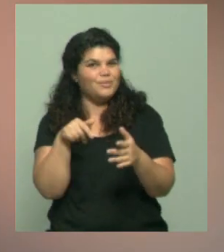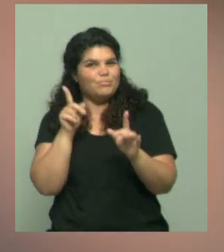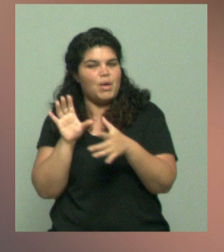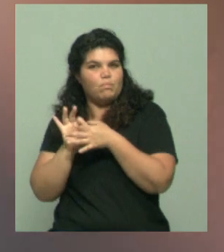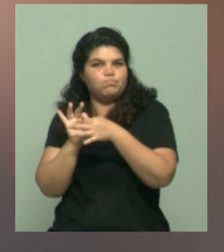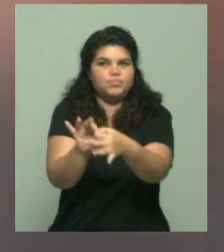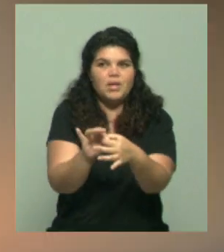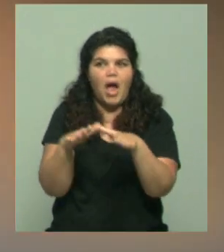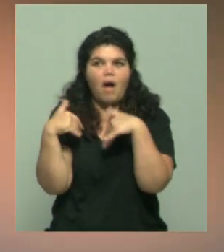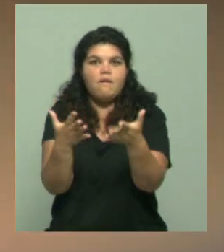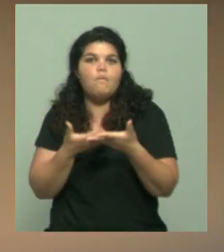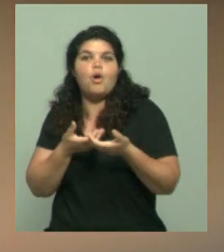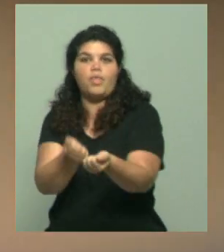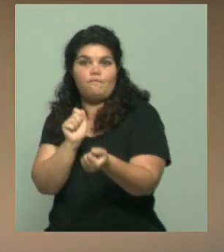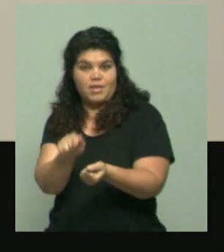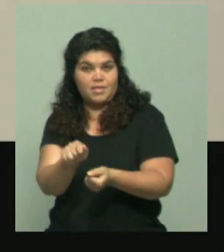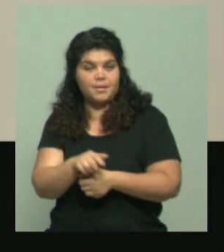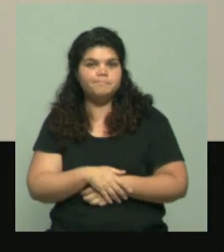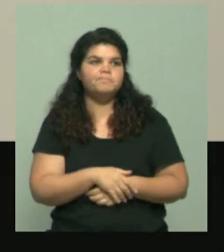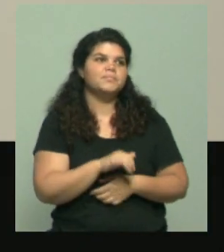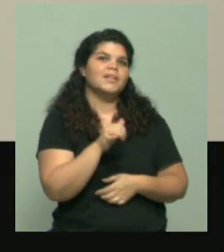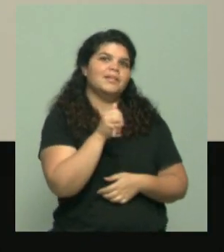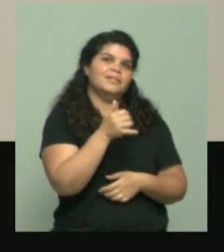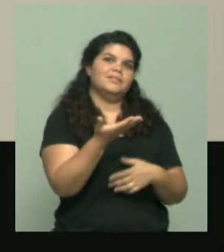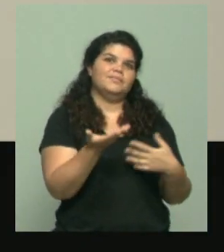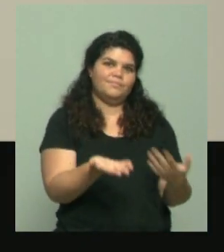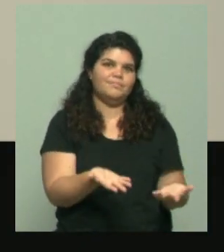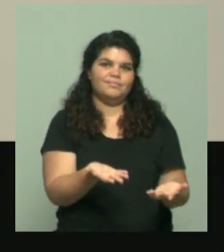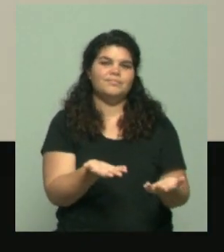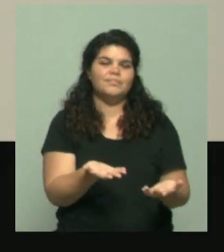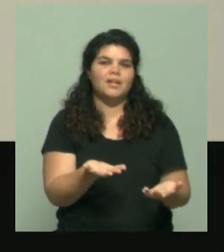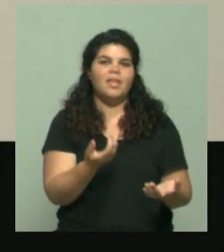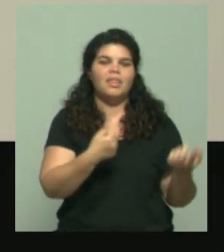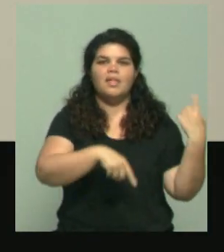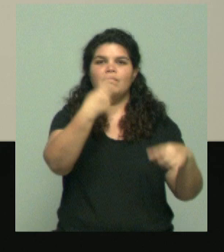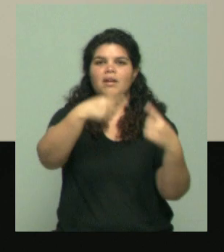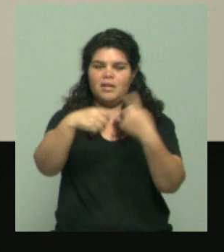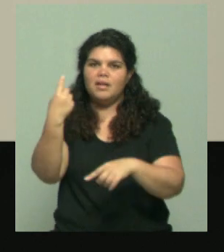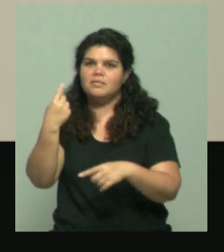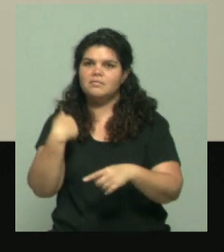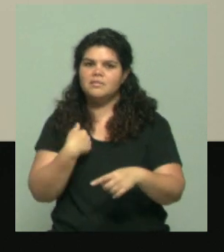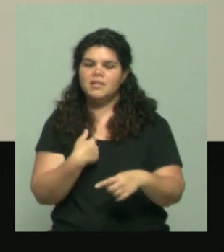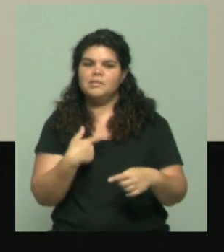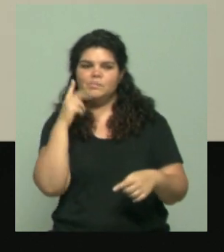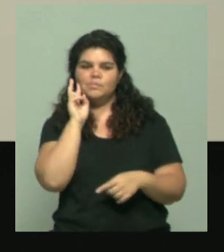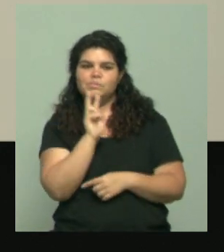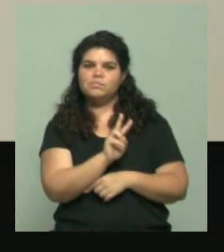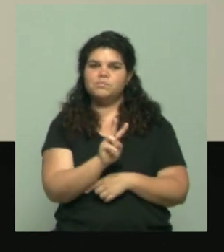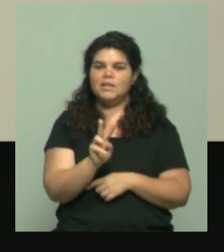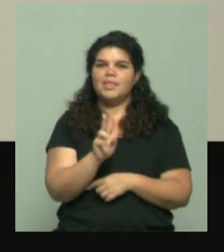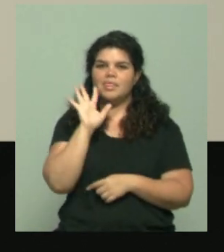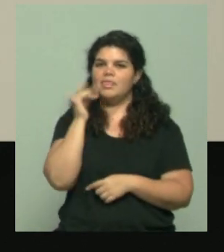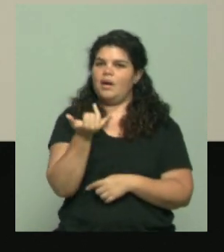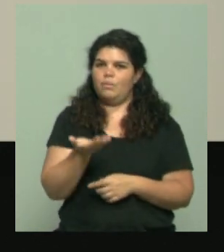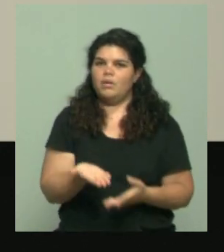de hecho se llega en un marco donde las diferencias se han reducido bastante. Por ahí retomemos un poco desde esta previa donde